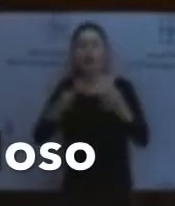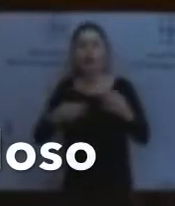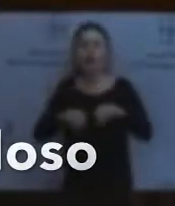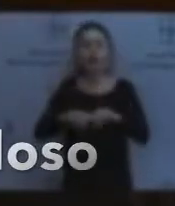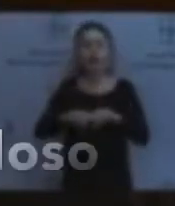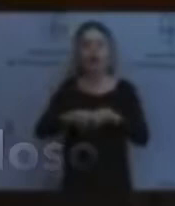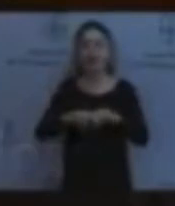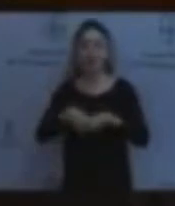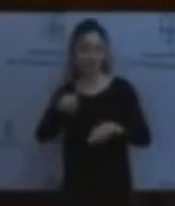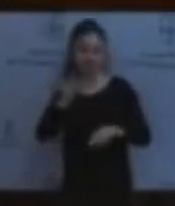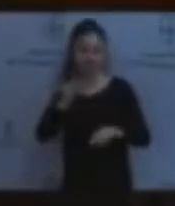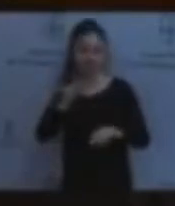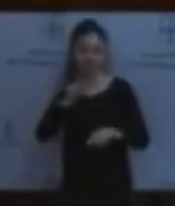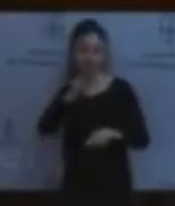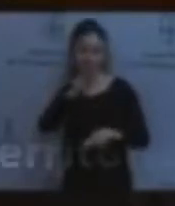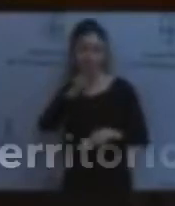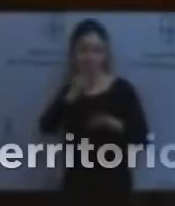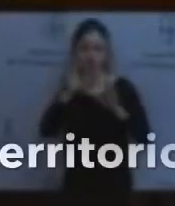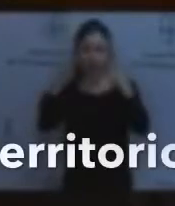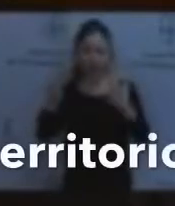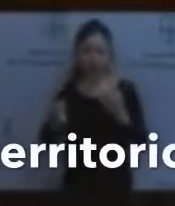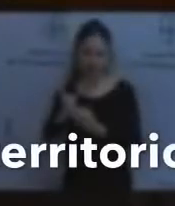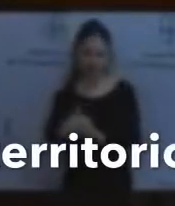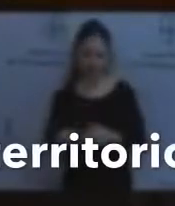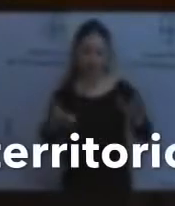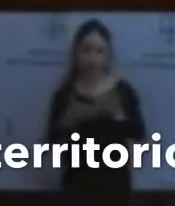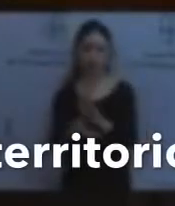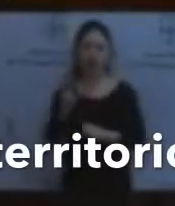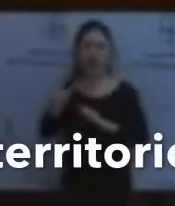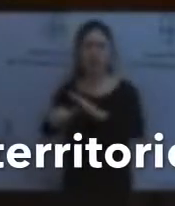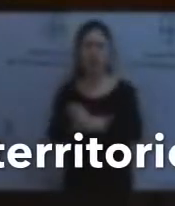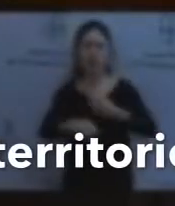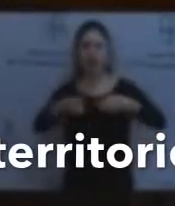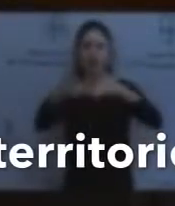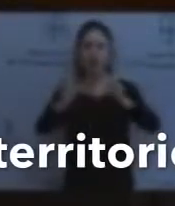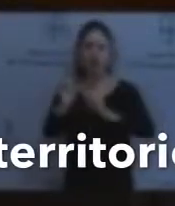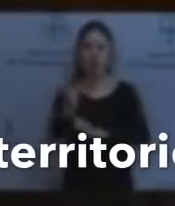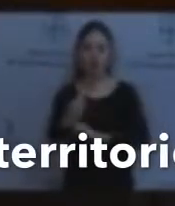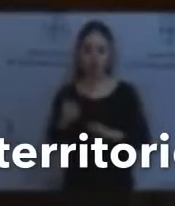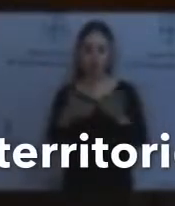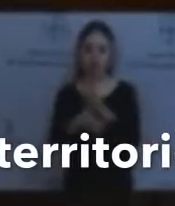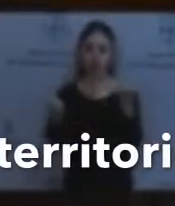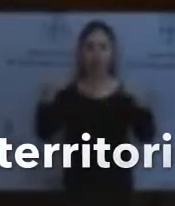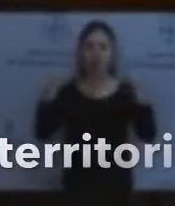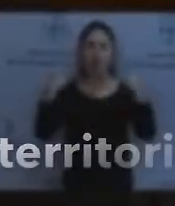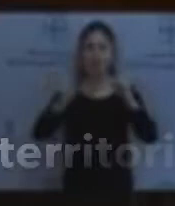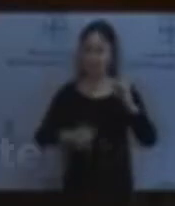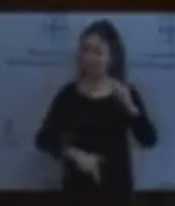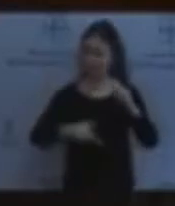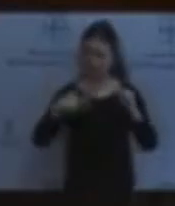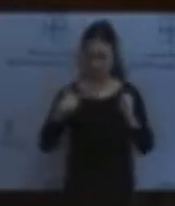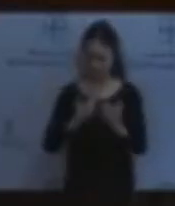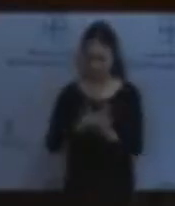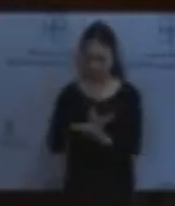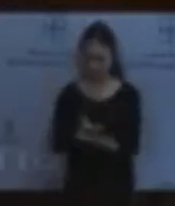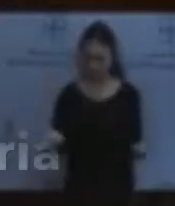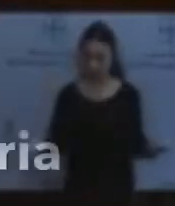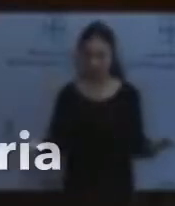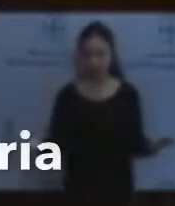nada dovedoso y que se trata de una práctica generalizada en todo el territorio nacional.